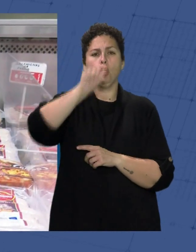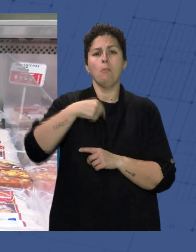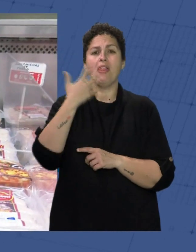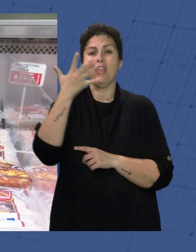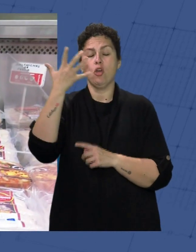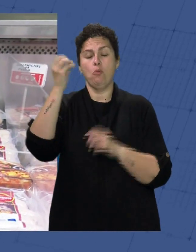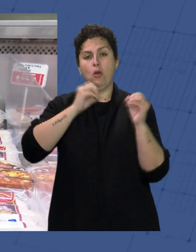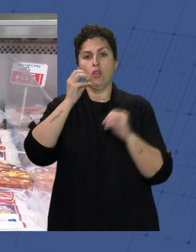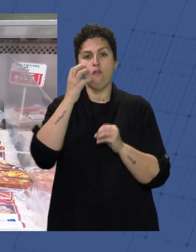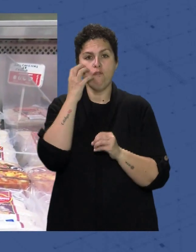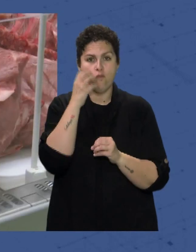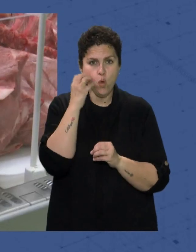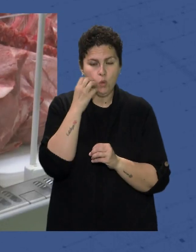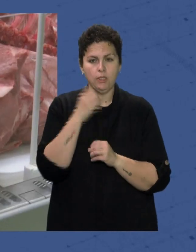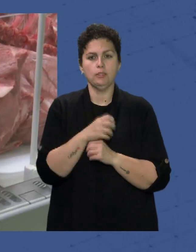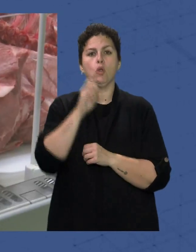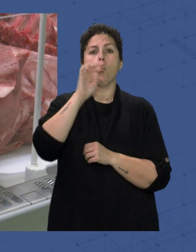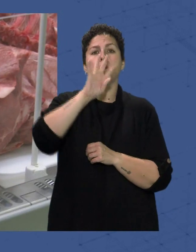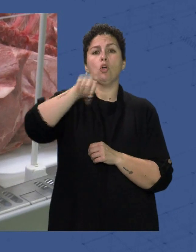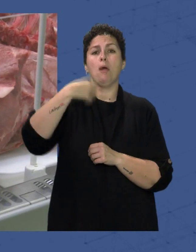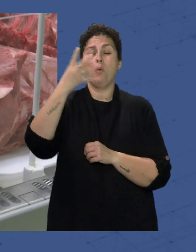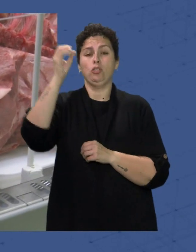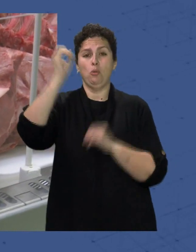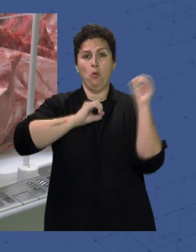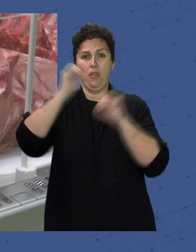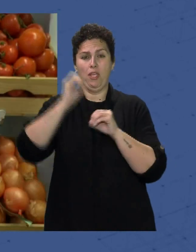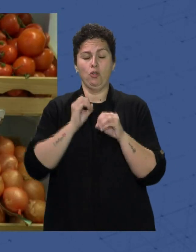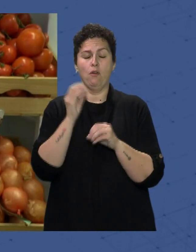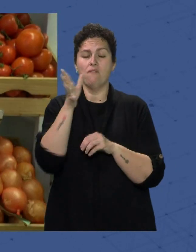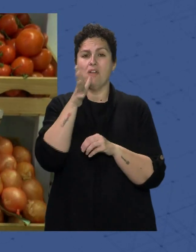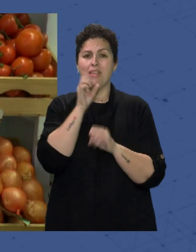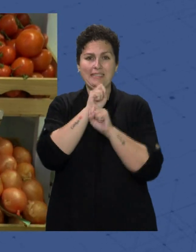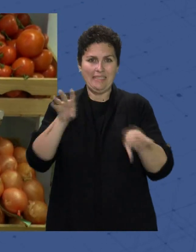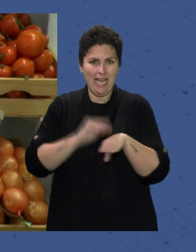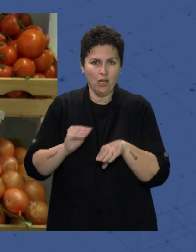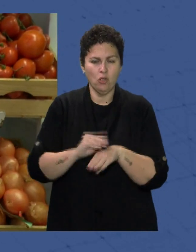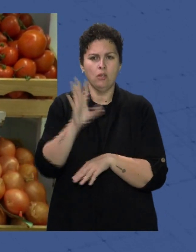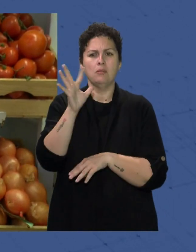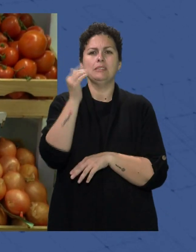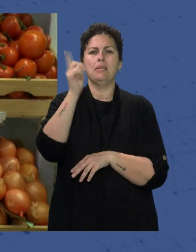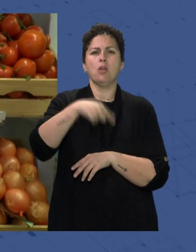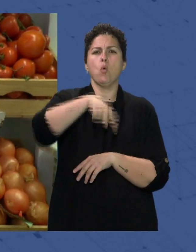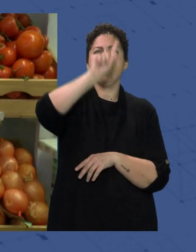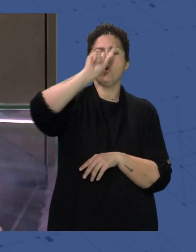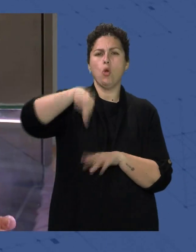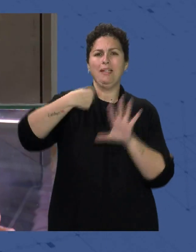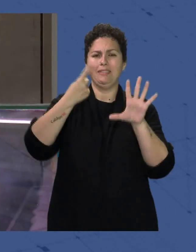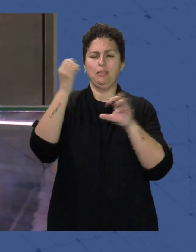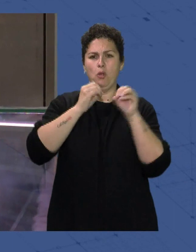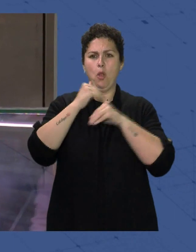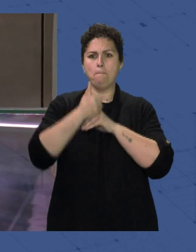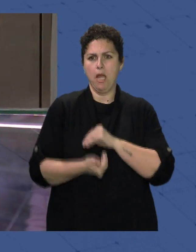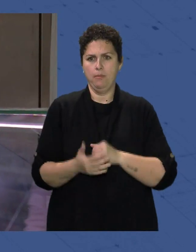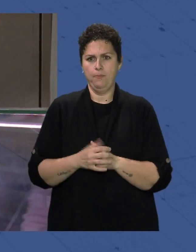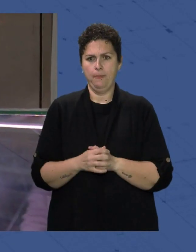Un 4,4% En las bebidas No alcohólicas Y un 1,6% En el pan Digo